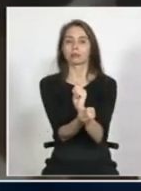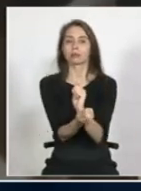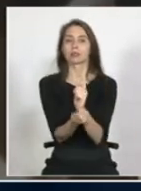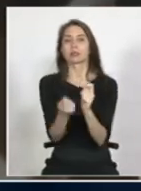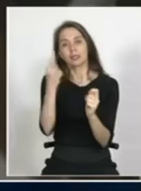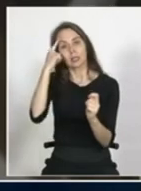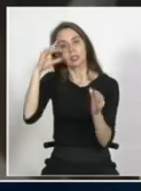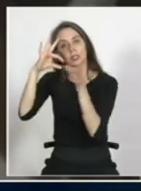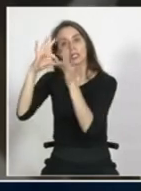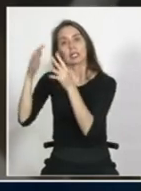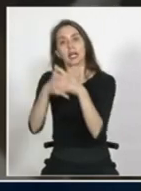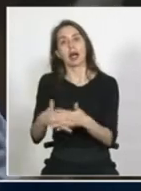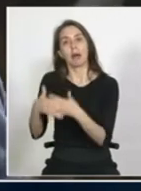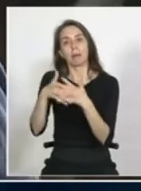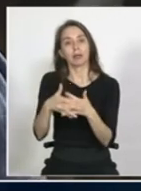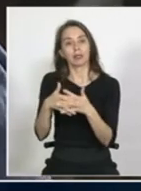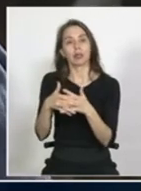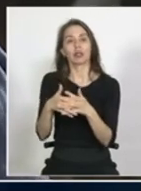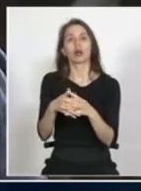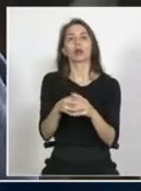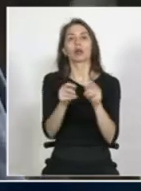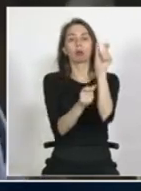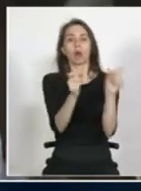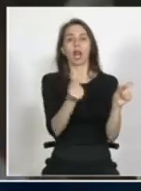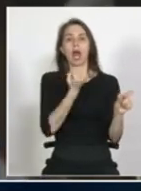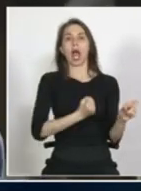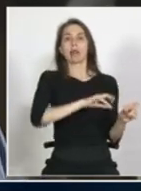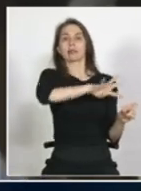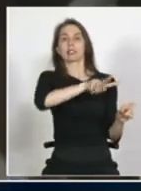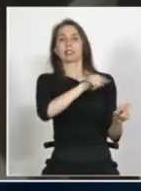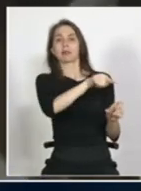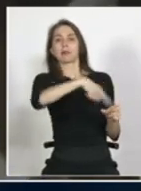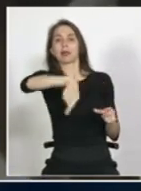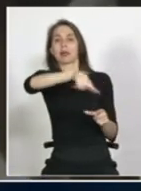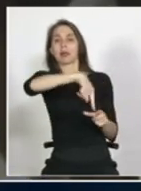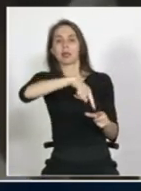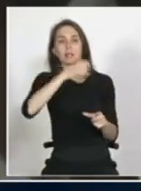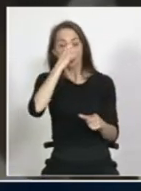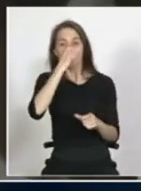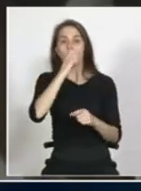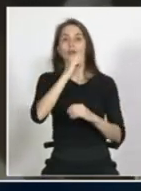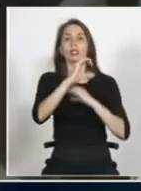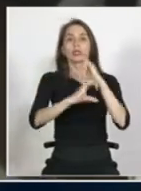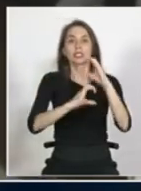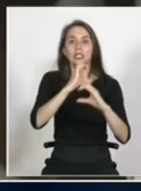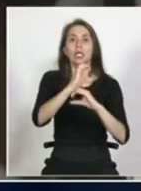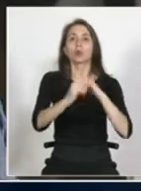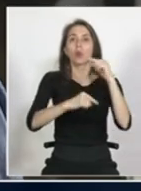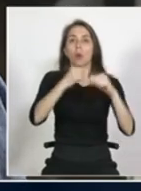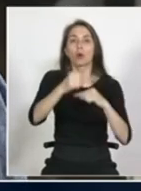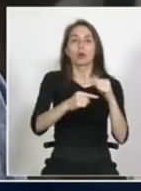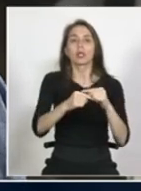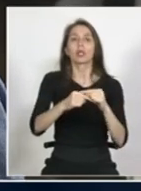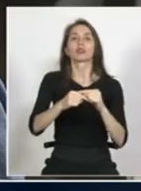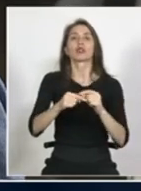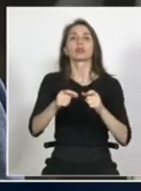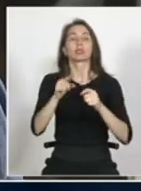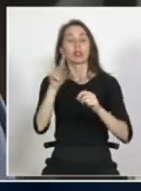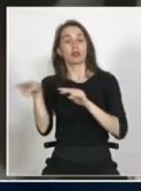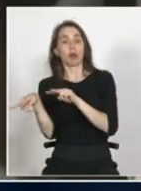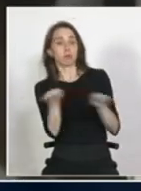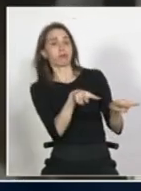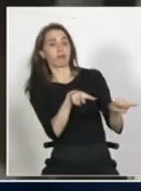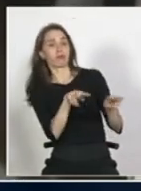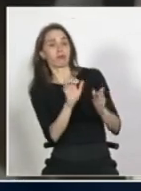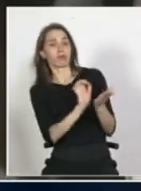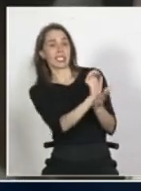asociar en Estados Unidos o en otros países como a la criminalidad y por lo tanto es un círculo del cual no puede salir y el nacionalismo explota entonces tenemos